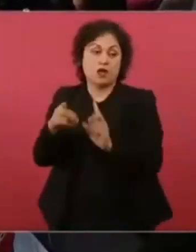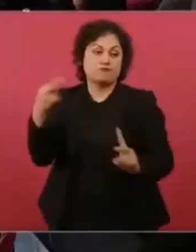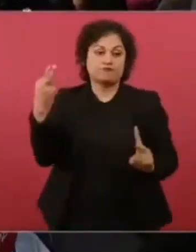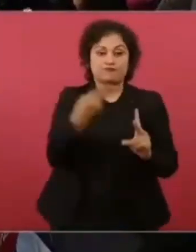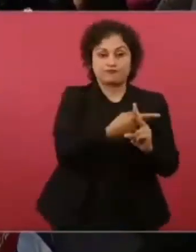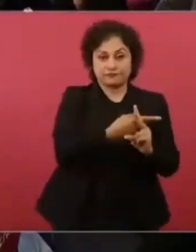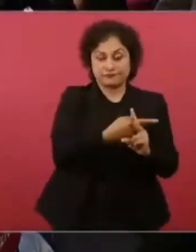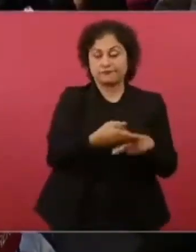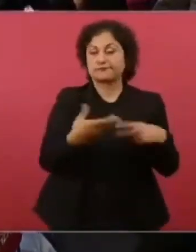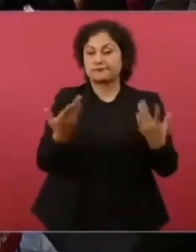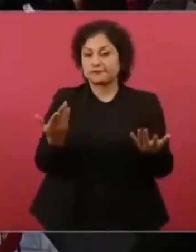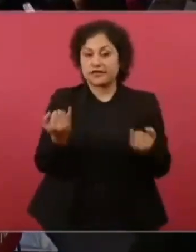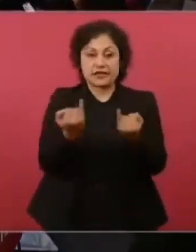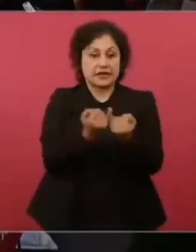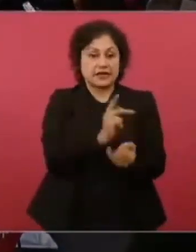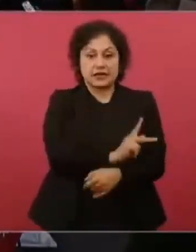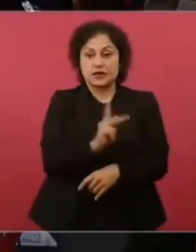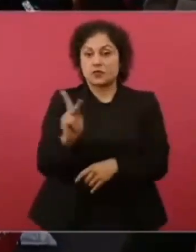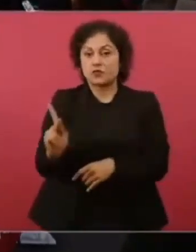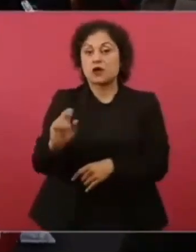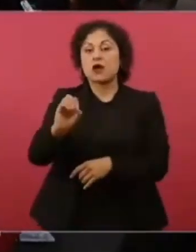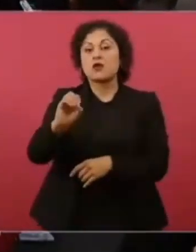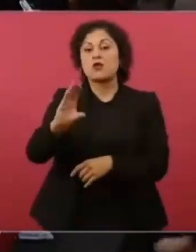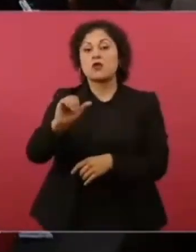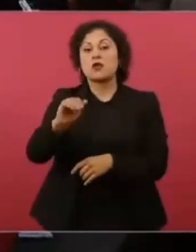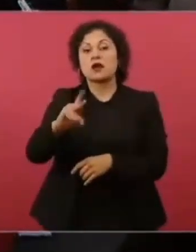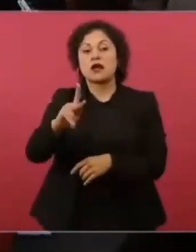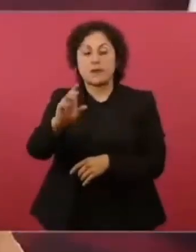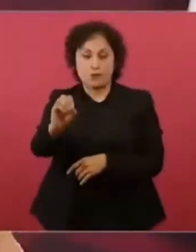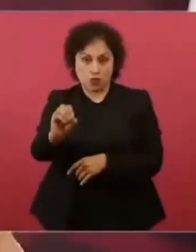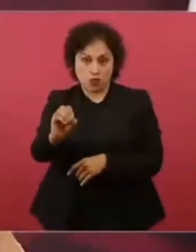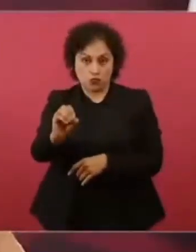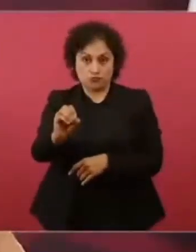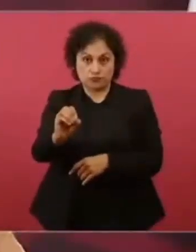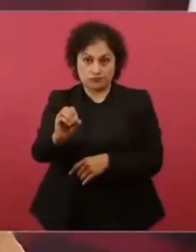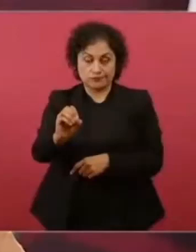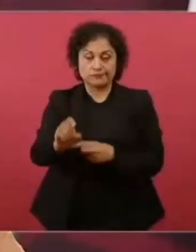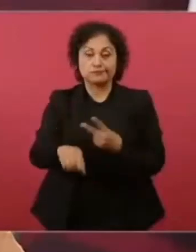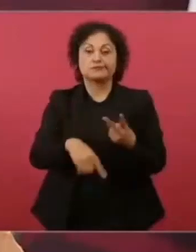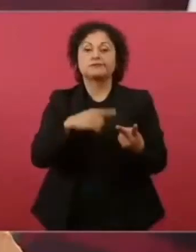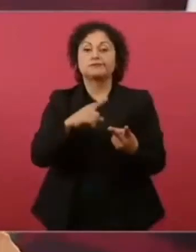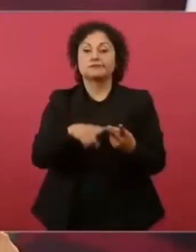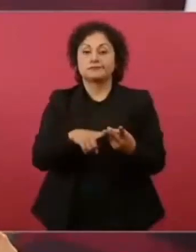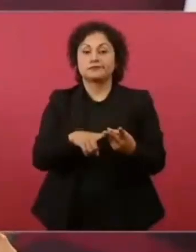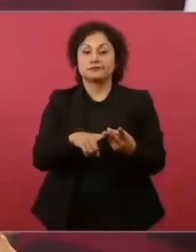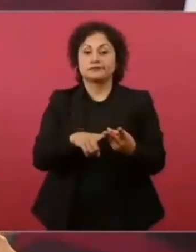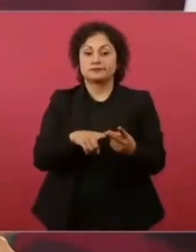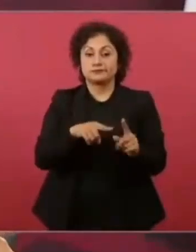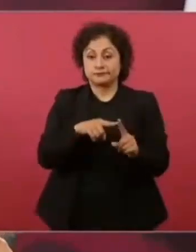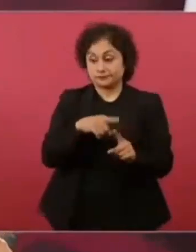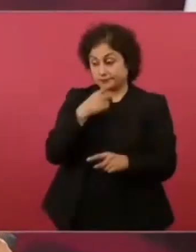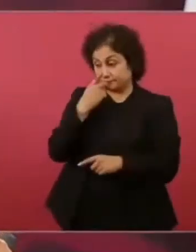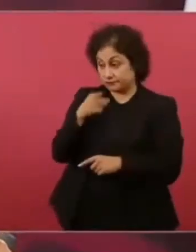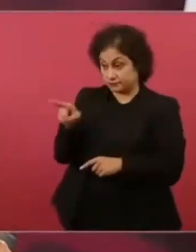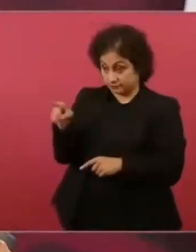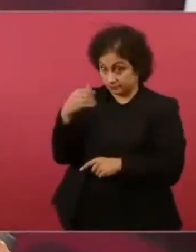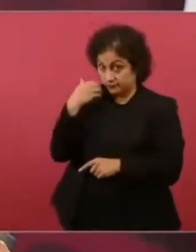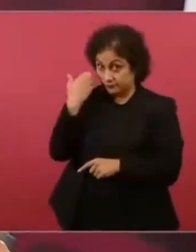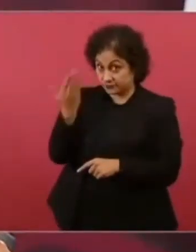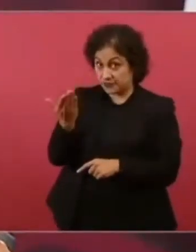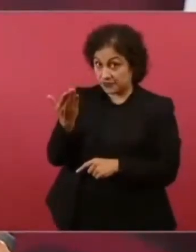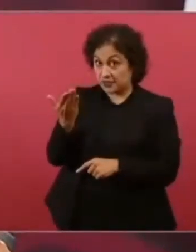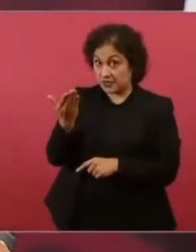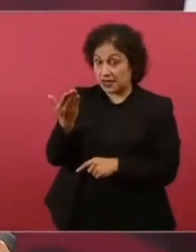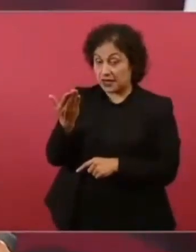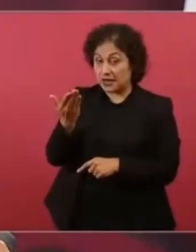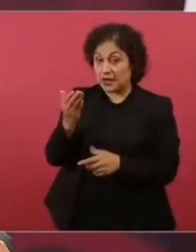como también lo fue Ocampo que le contestaba usted quiere resolver los problemas de México con